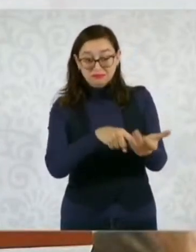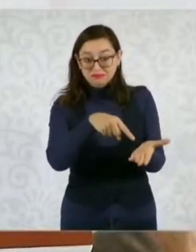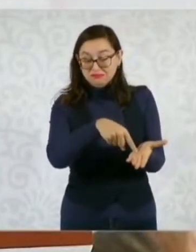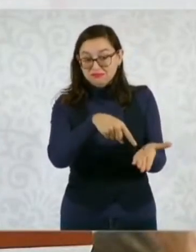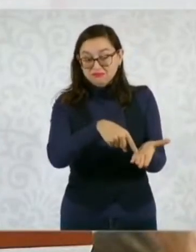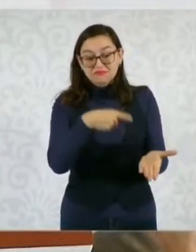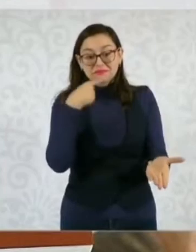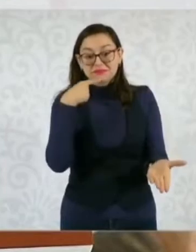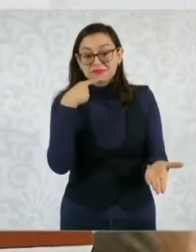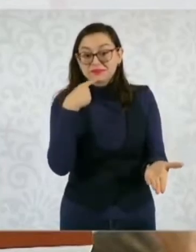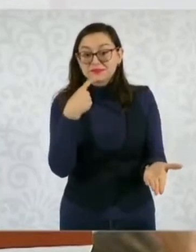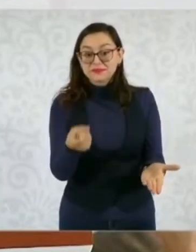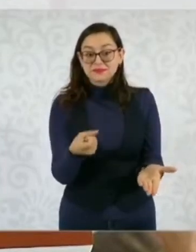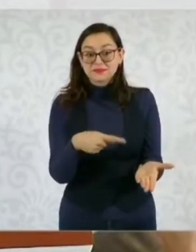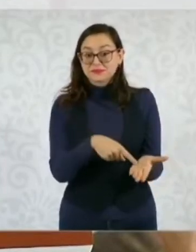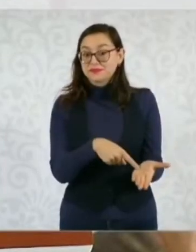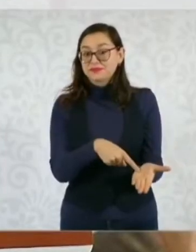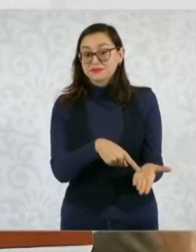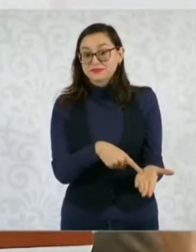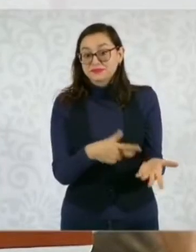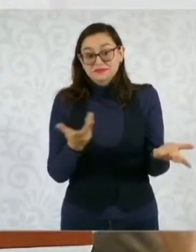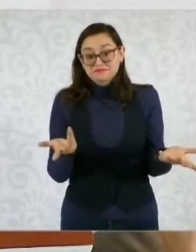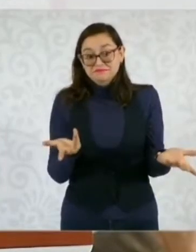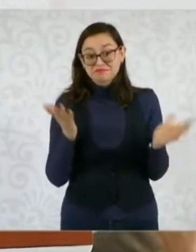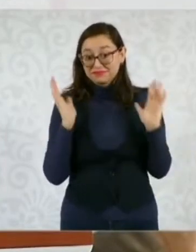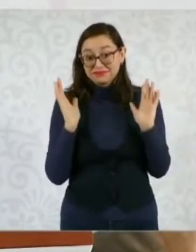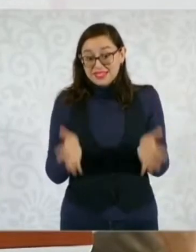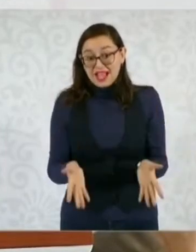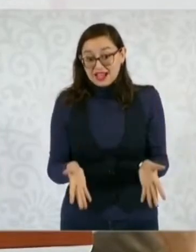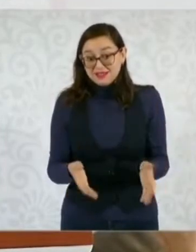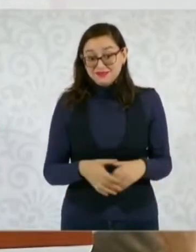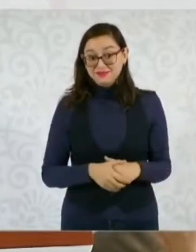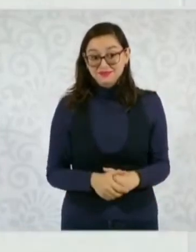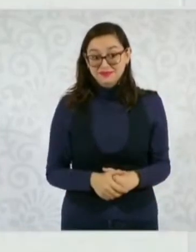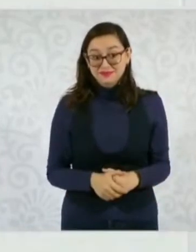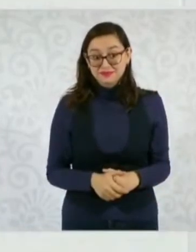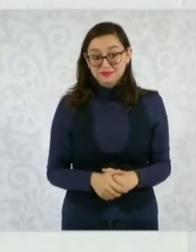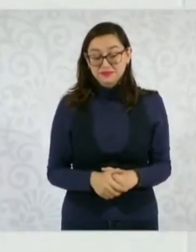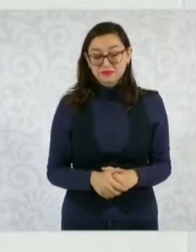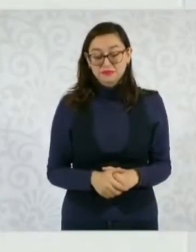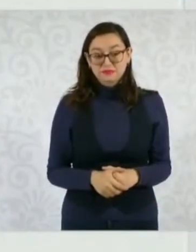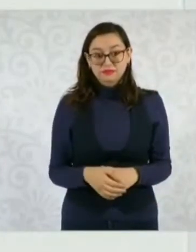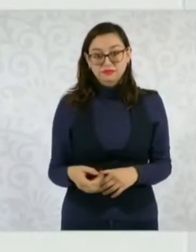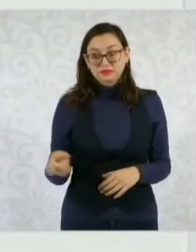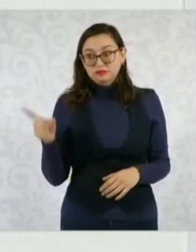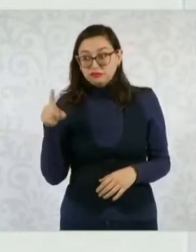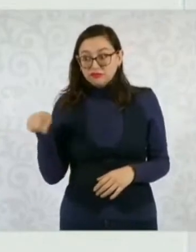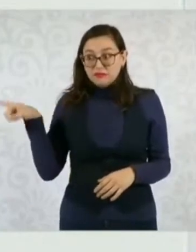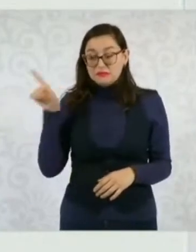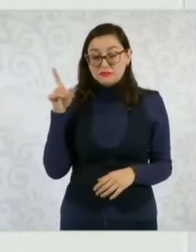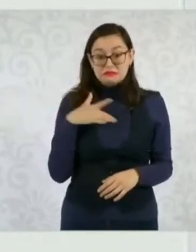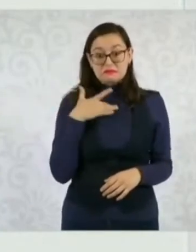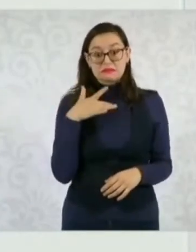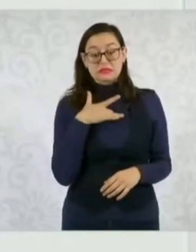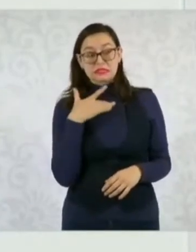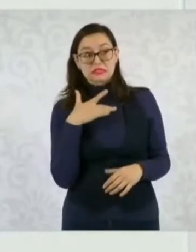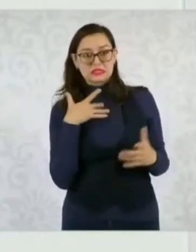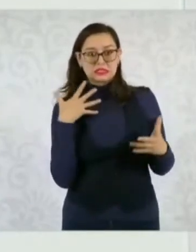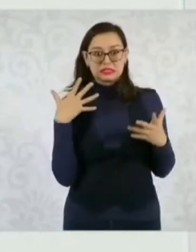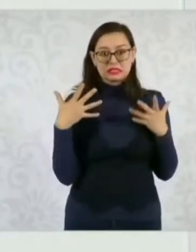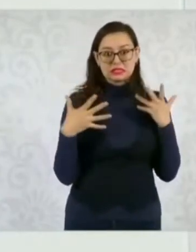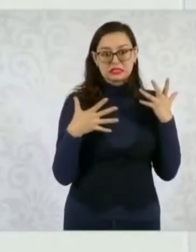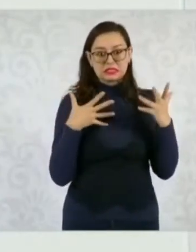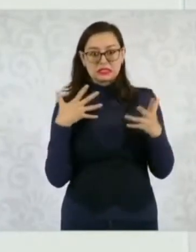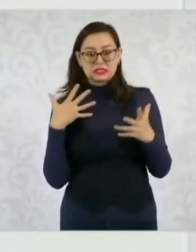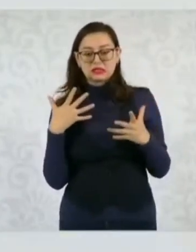Política de los Estados Unidos Mexicanos. Entonces, cualquier asunto que quiera definirse